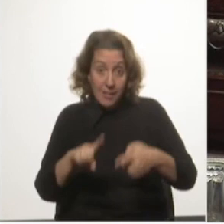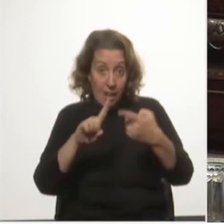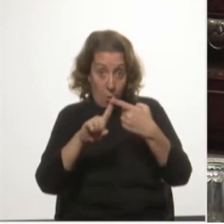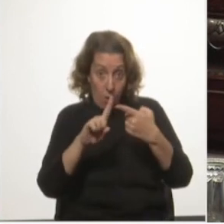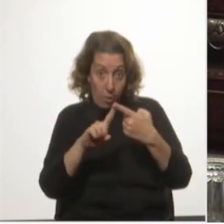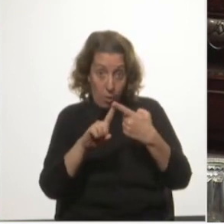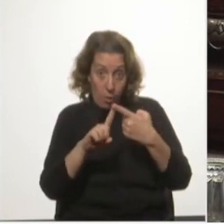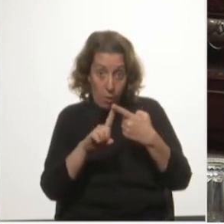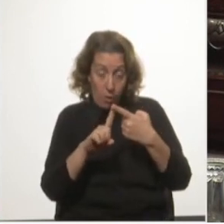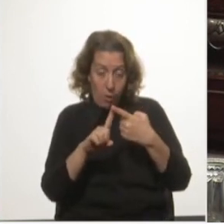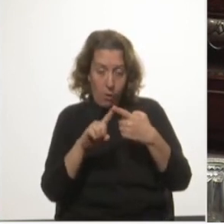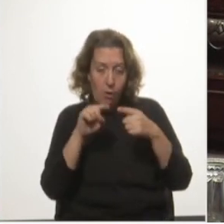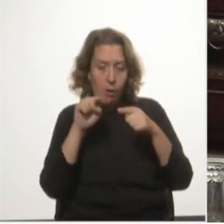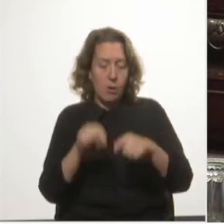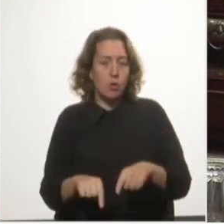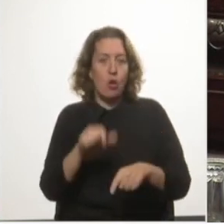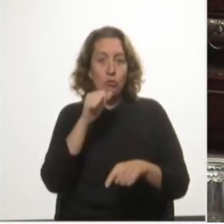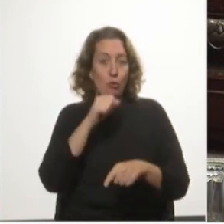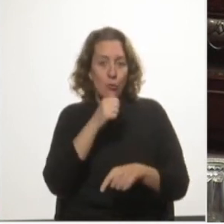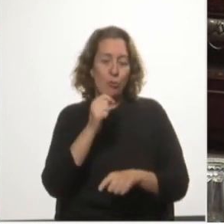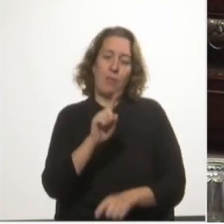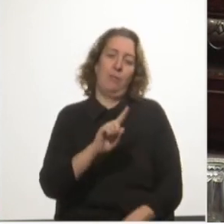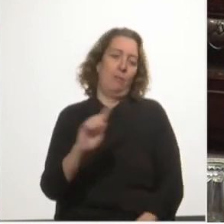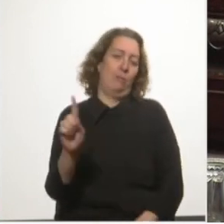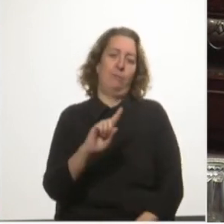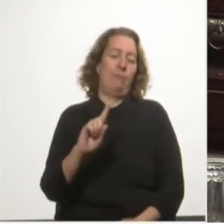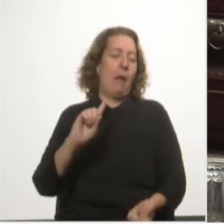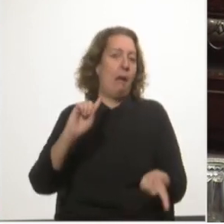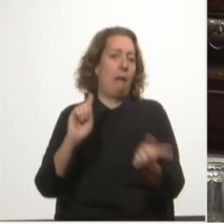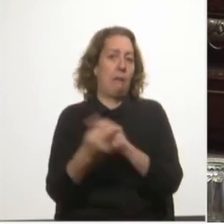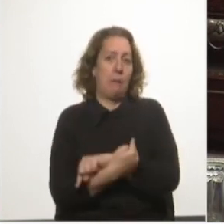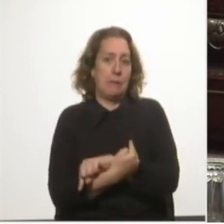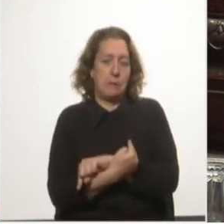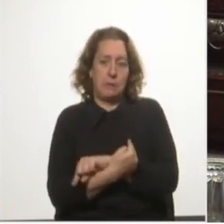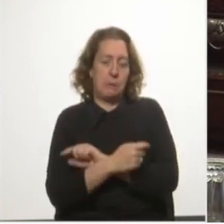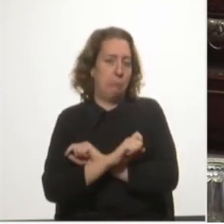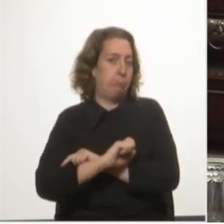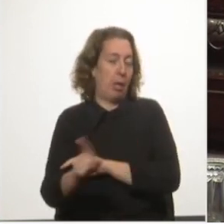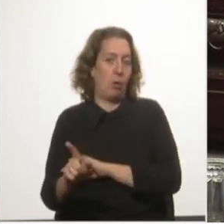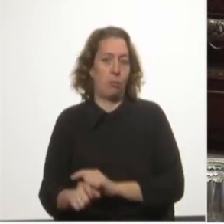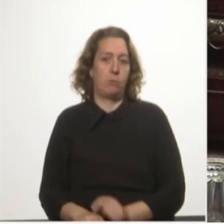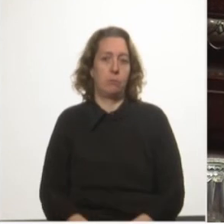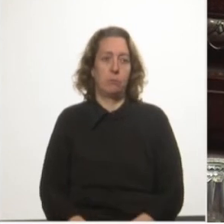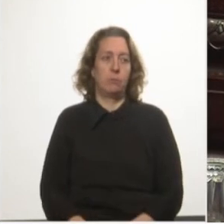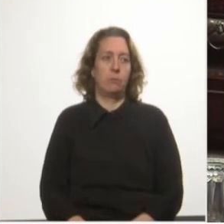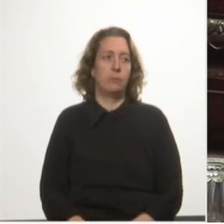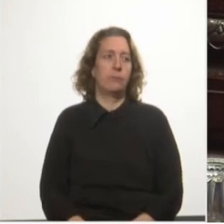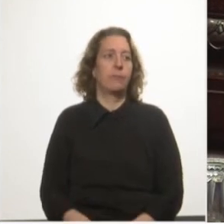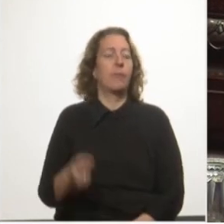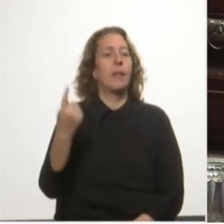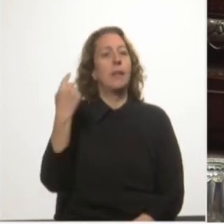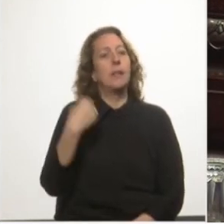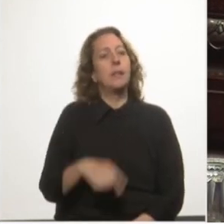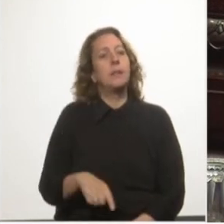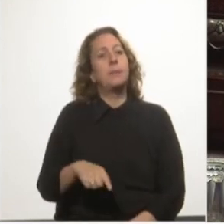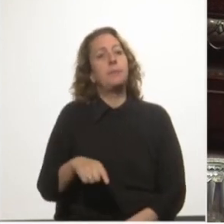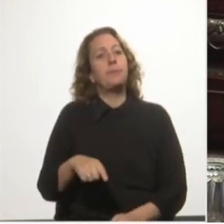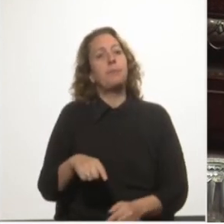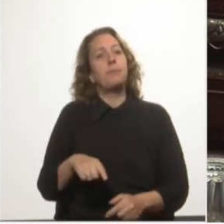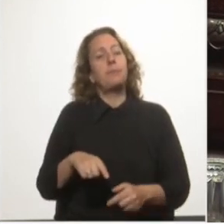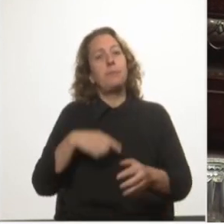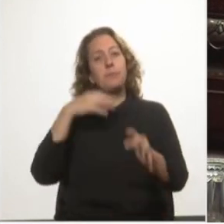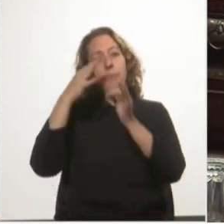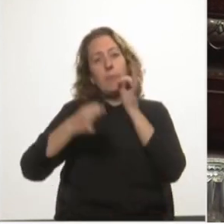ello no se va a resolver, sino que incluso va a empeorar. El destino de las mentadas